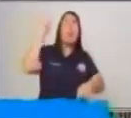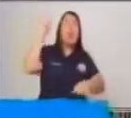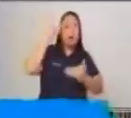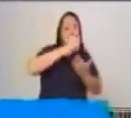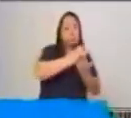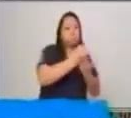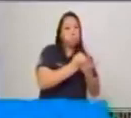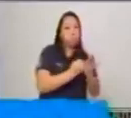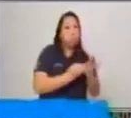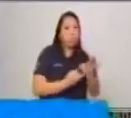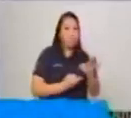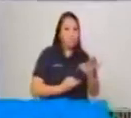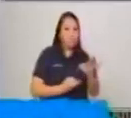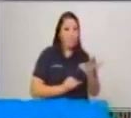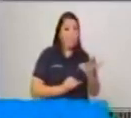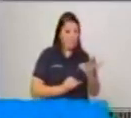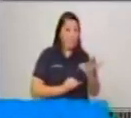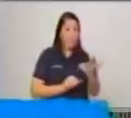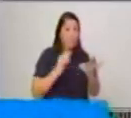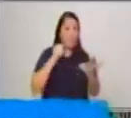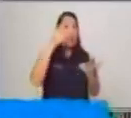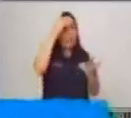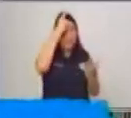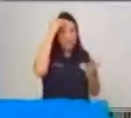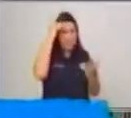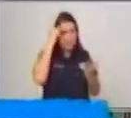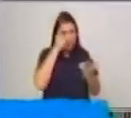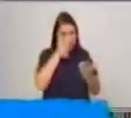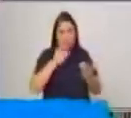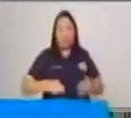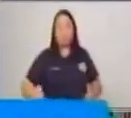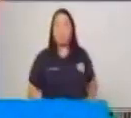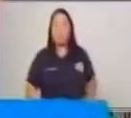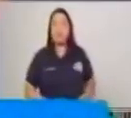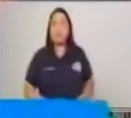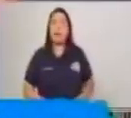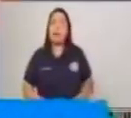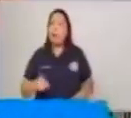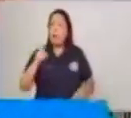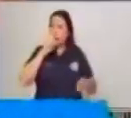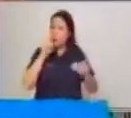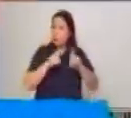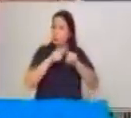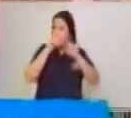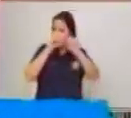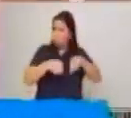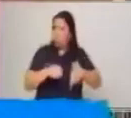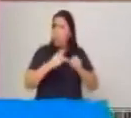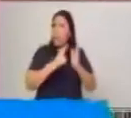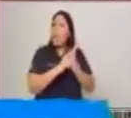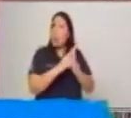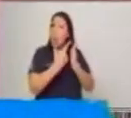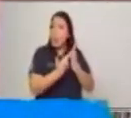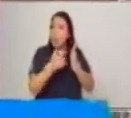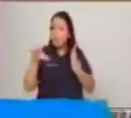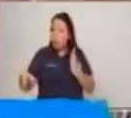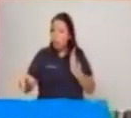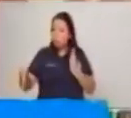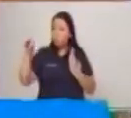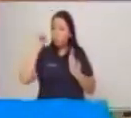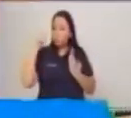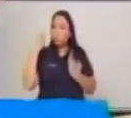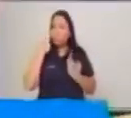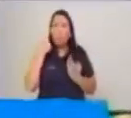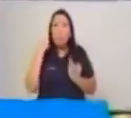dibujo en su cuaderno o en la hoja, con lo que puedan trabajar. Y, si es posible y tienen algún libro en casa de esto, lo vamos a guardar en nuestra